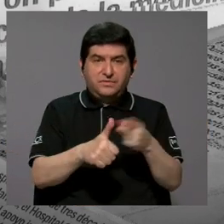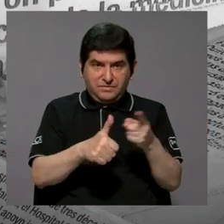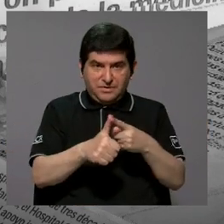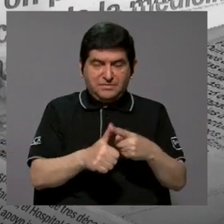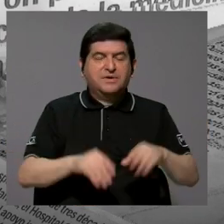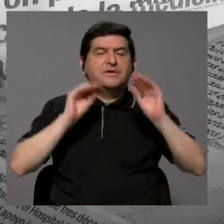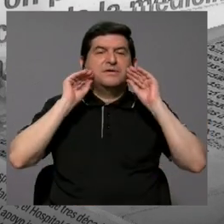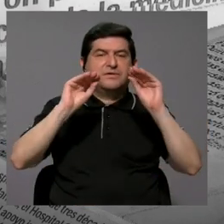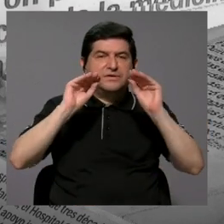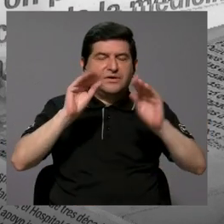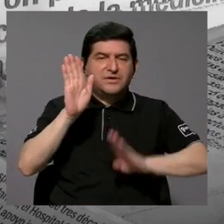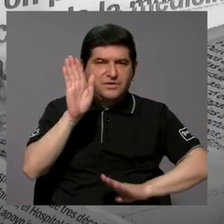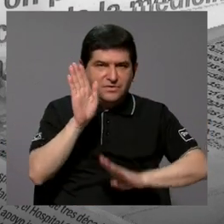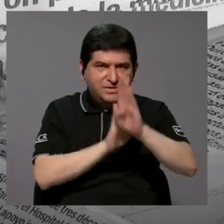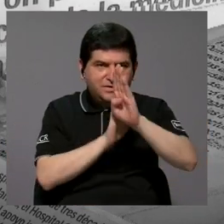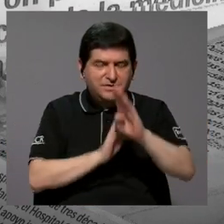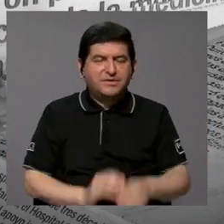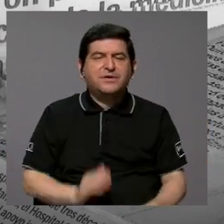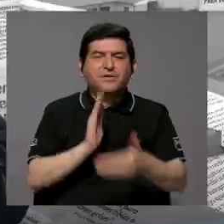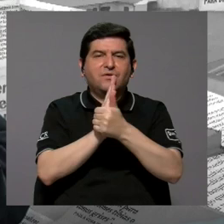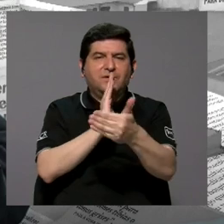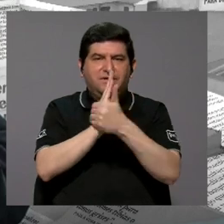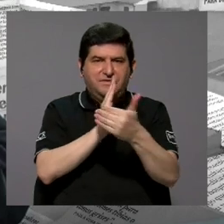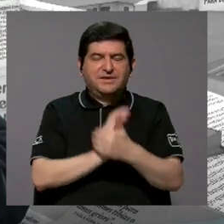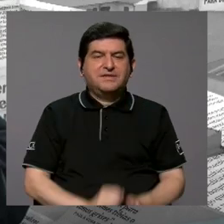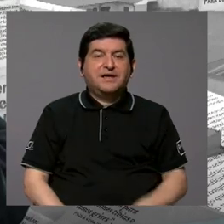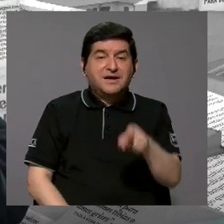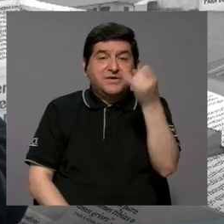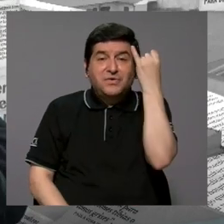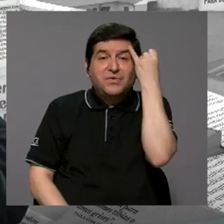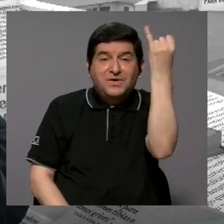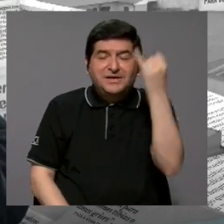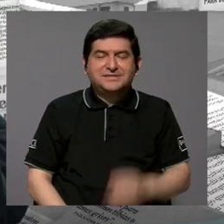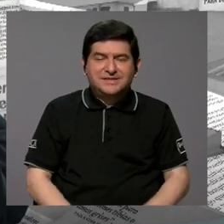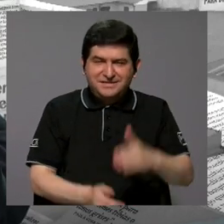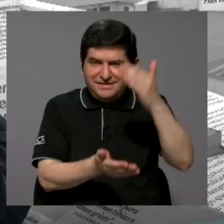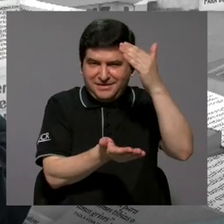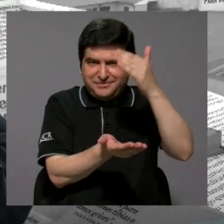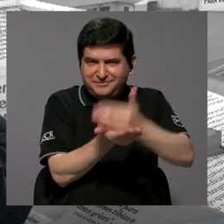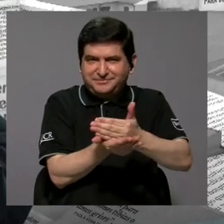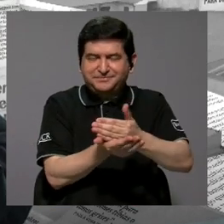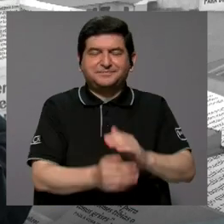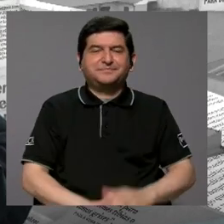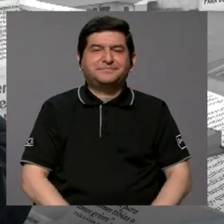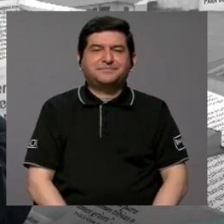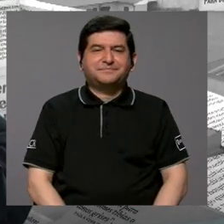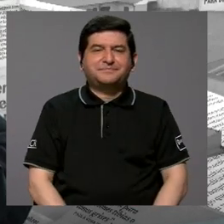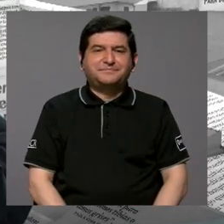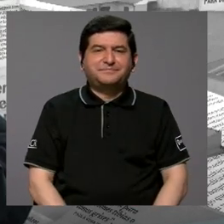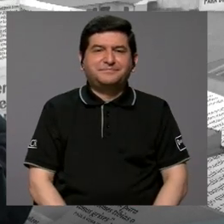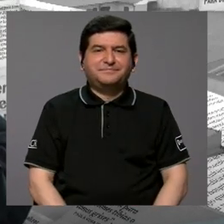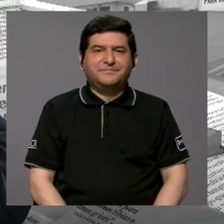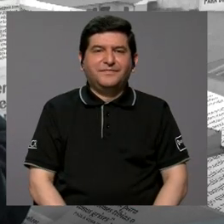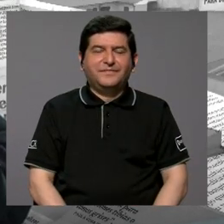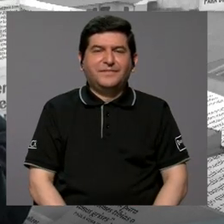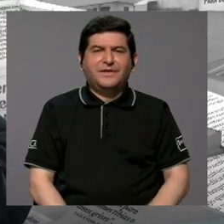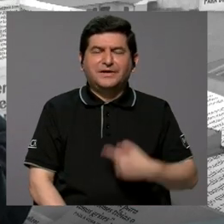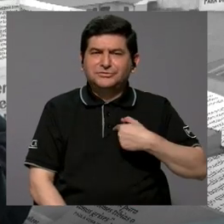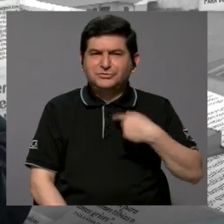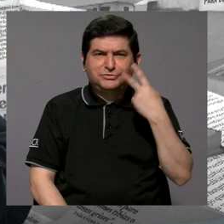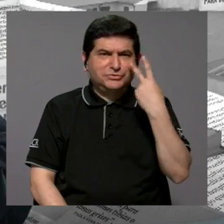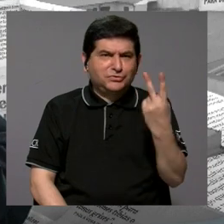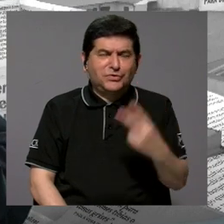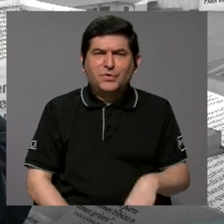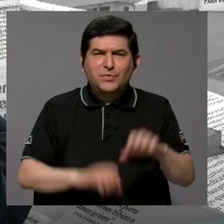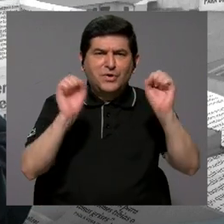educar y desarrollar y crear talento. Nos vamos a quedar con esa información. Vamos a ir a un corte. Yo no veo